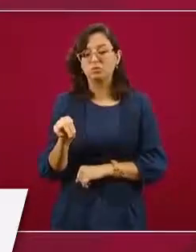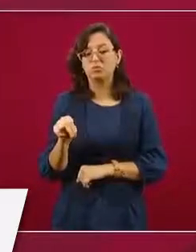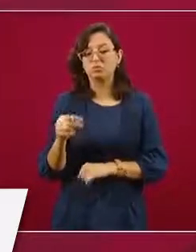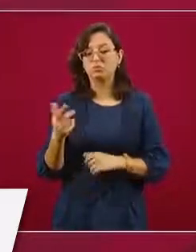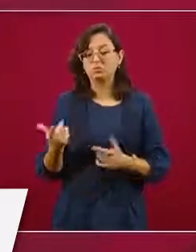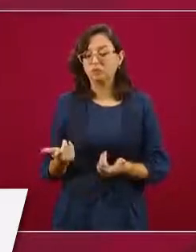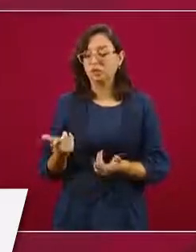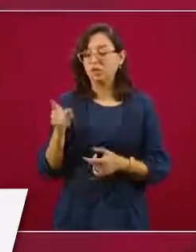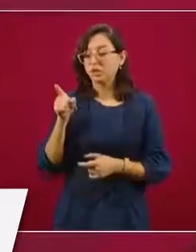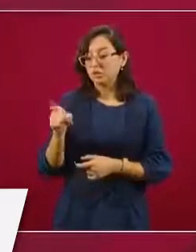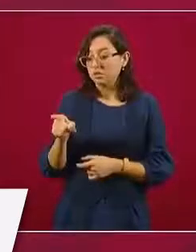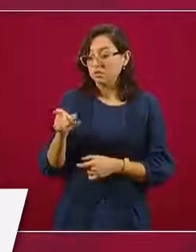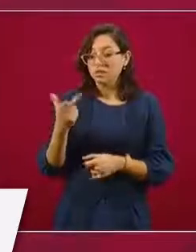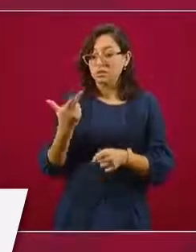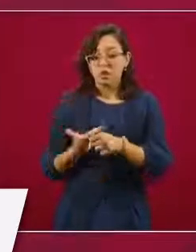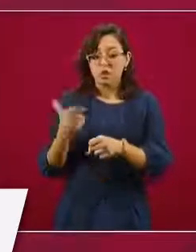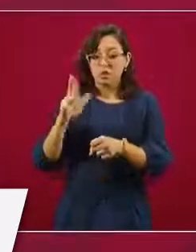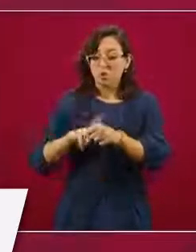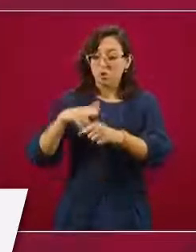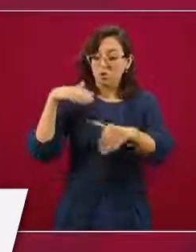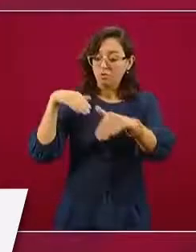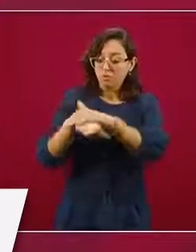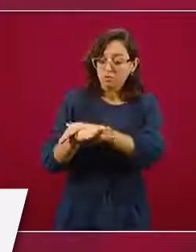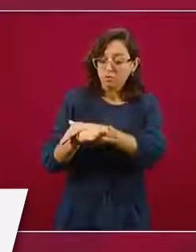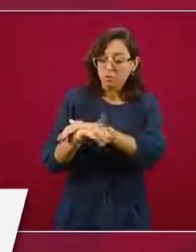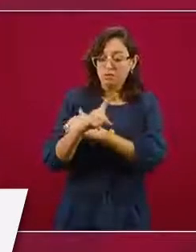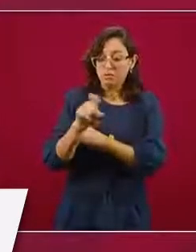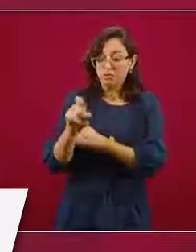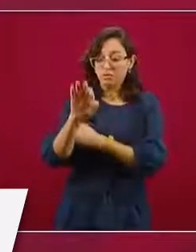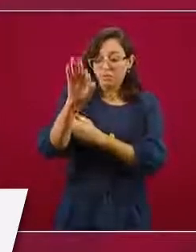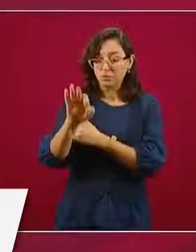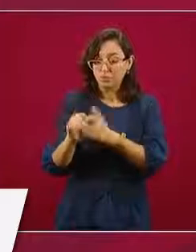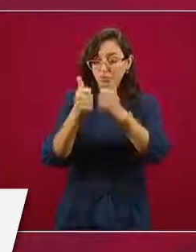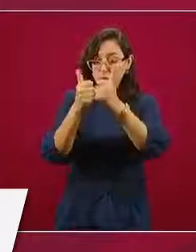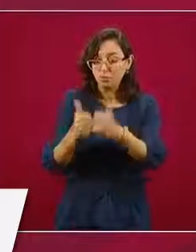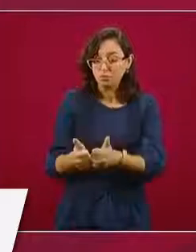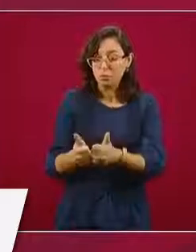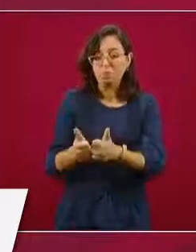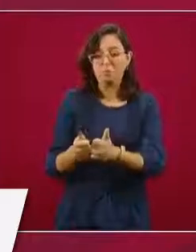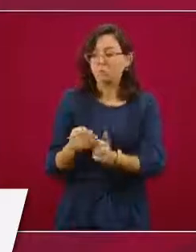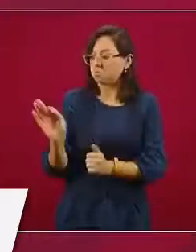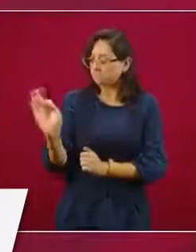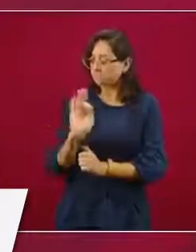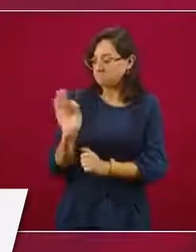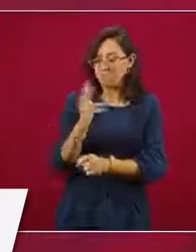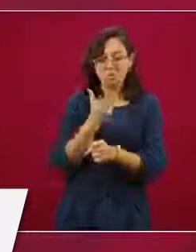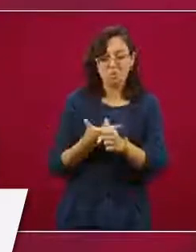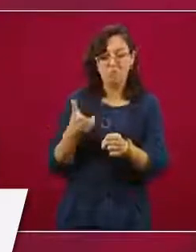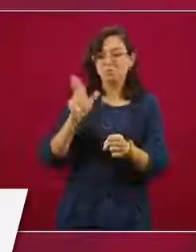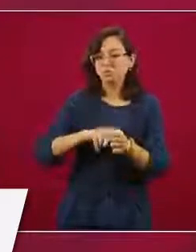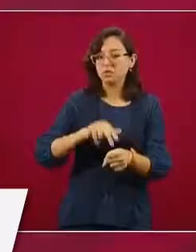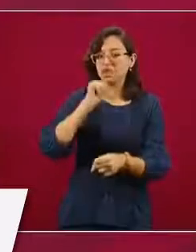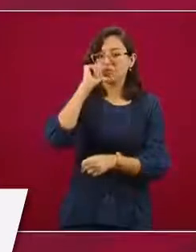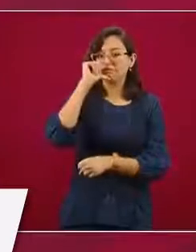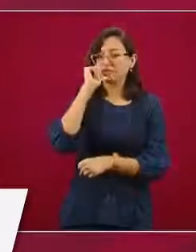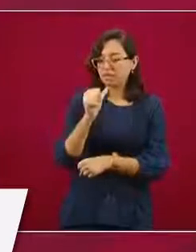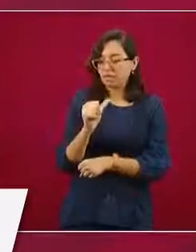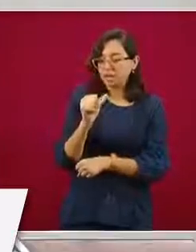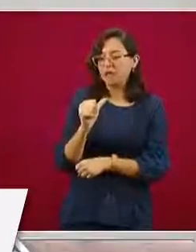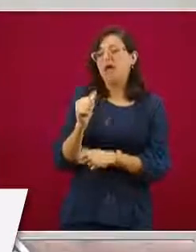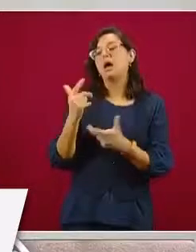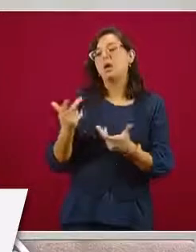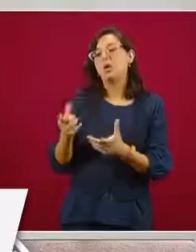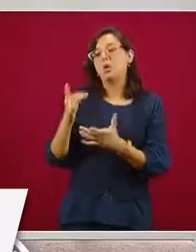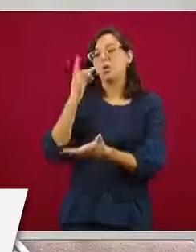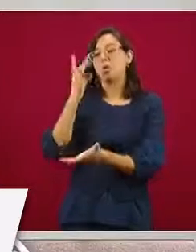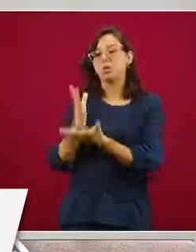hospitalizado al 100 por ciento, en el caso de que no sea un caso hospitalizado se toma una proporción de